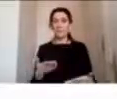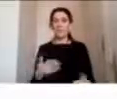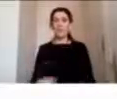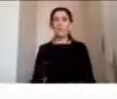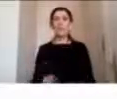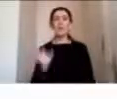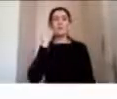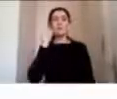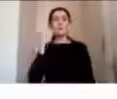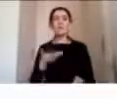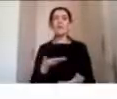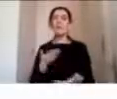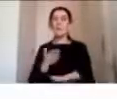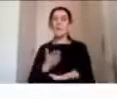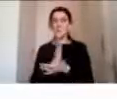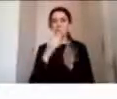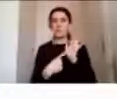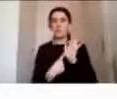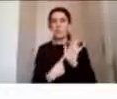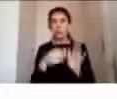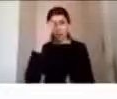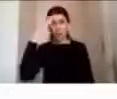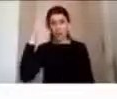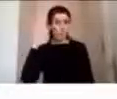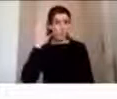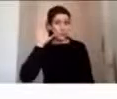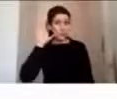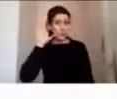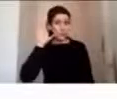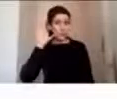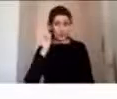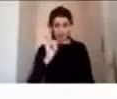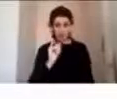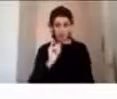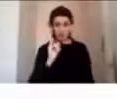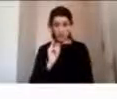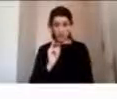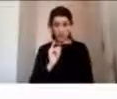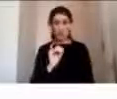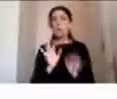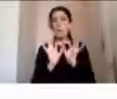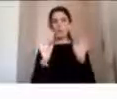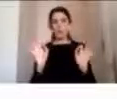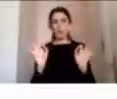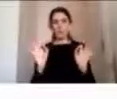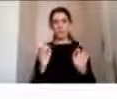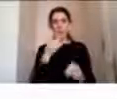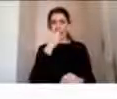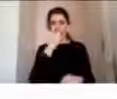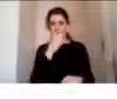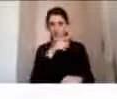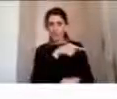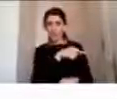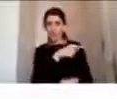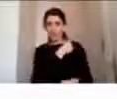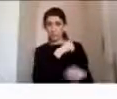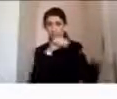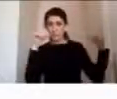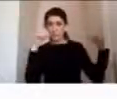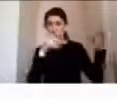presentación Hola ¿me escuchan? ¿vale? ¿sí? perfecto ¿pueden ver ahí también la presentación?